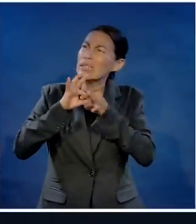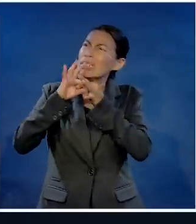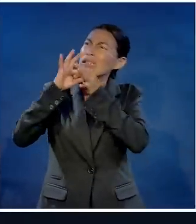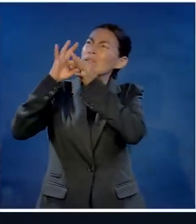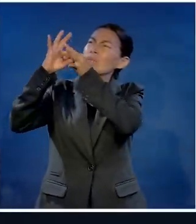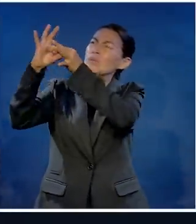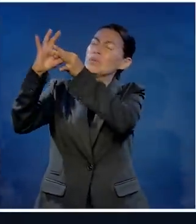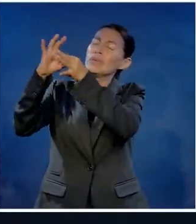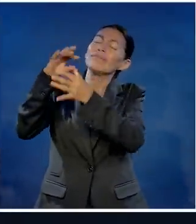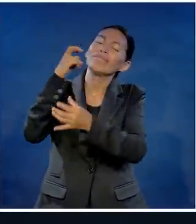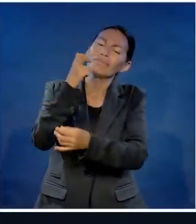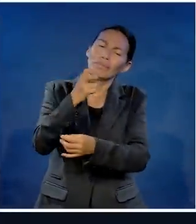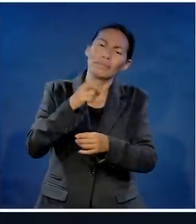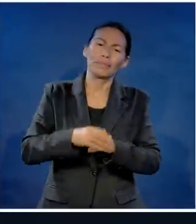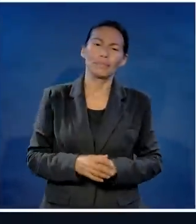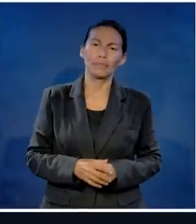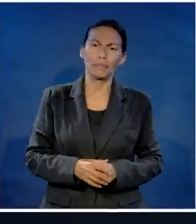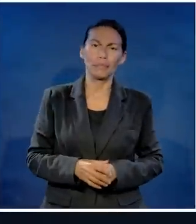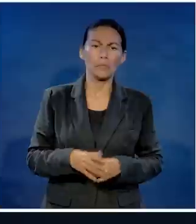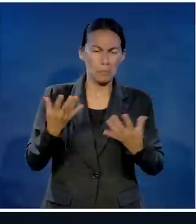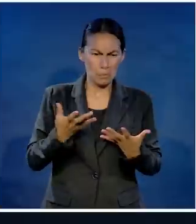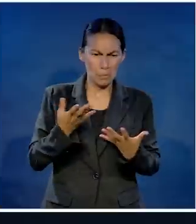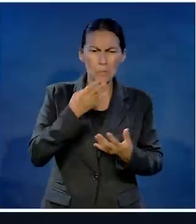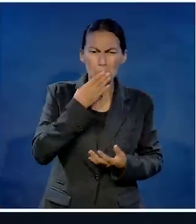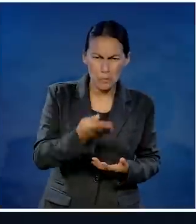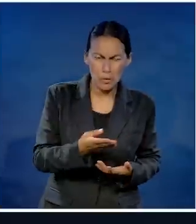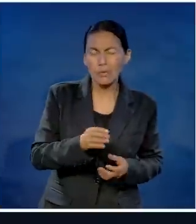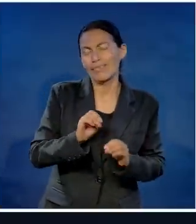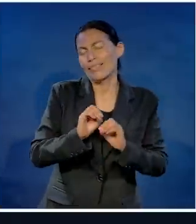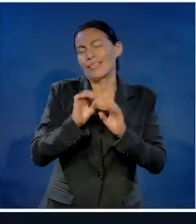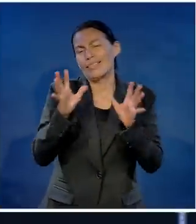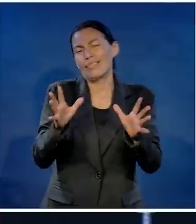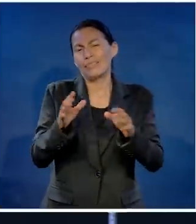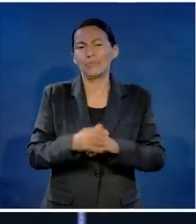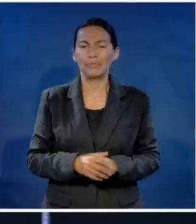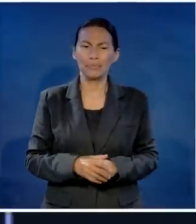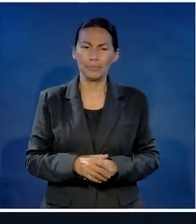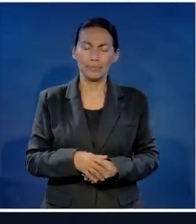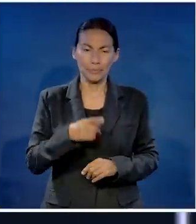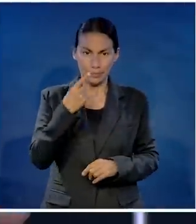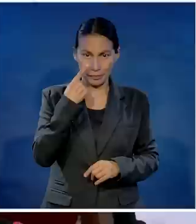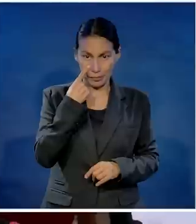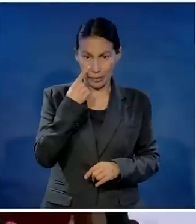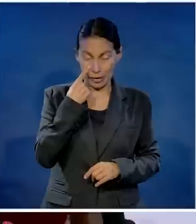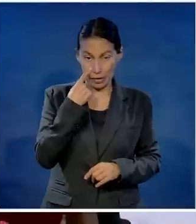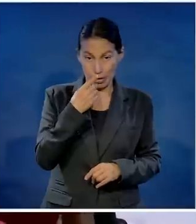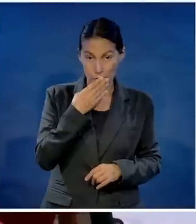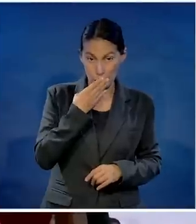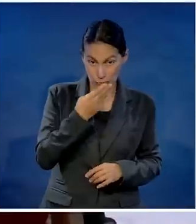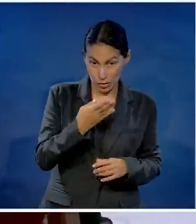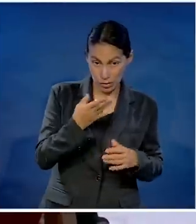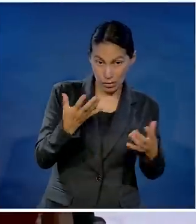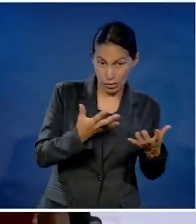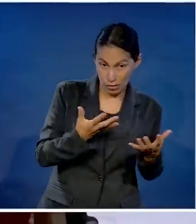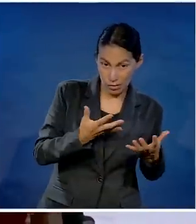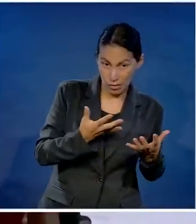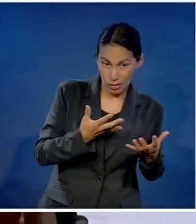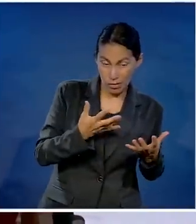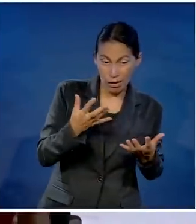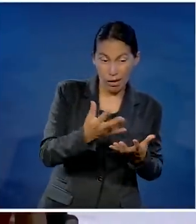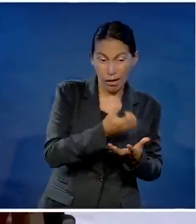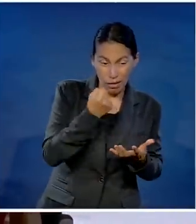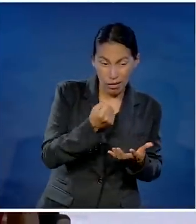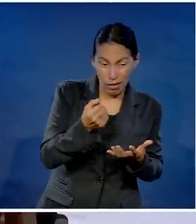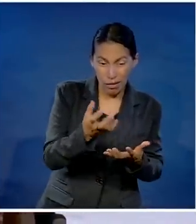eterna, tiene que ver con mi relación con Cristo. Claro que hay que portarse bien. Claro que hay que portarse bien. Pero hay una diferencia